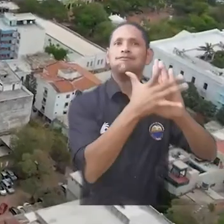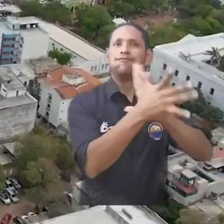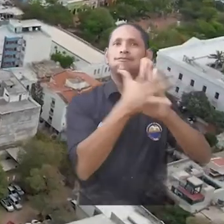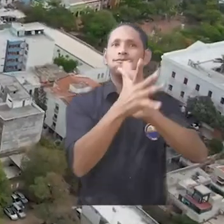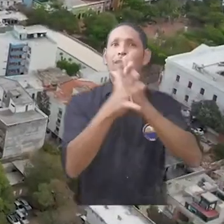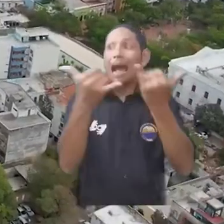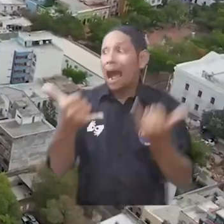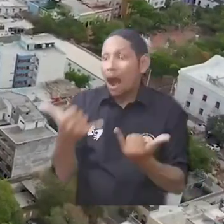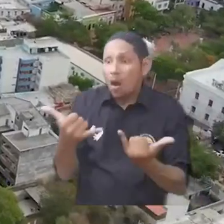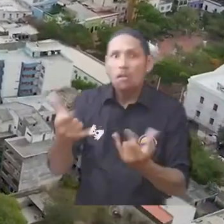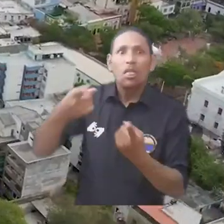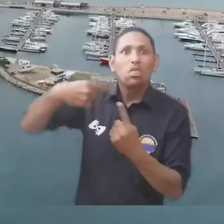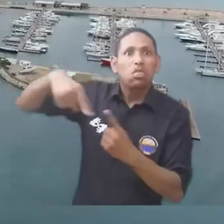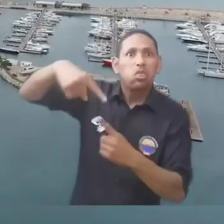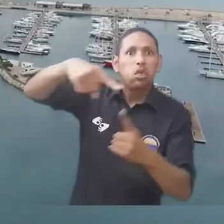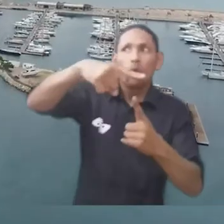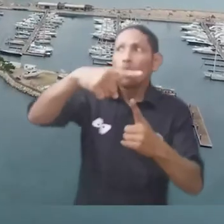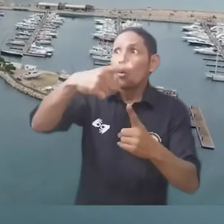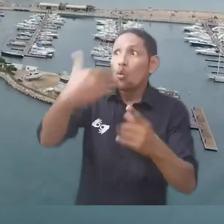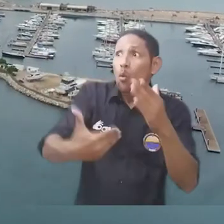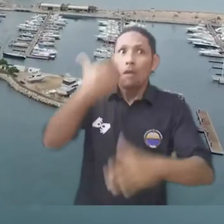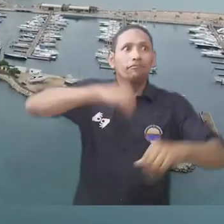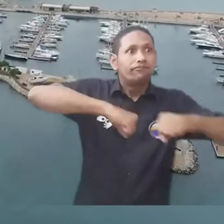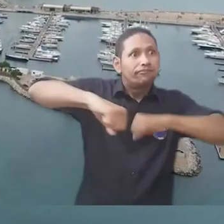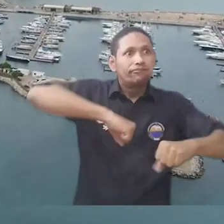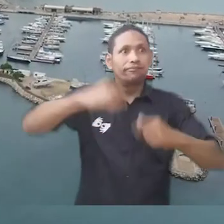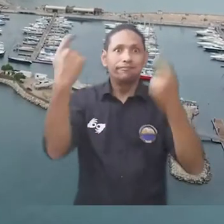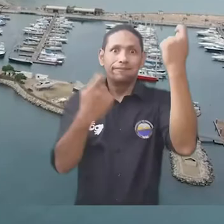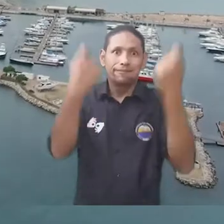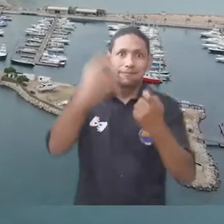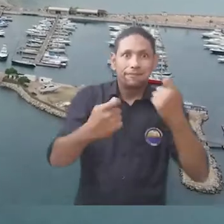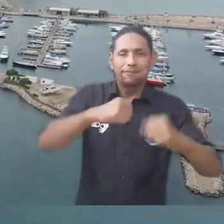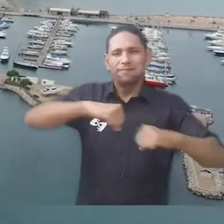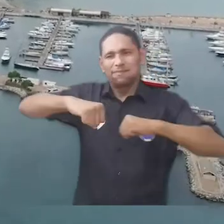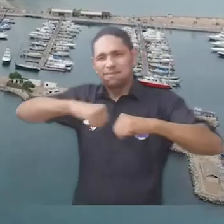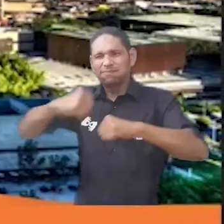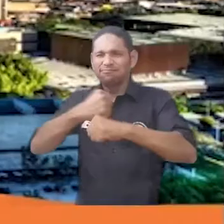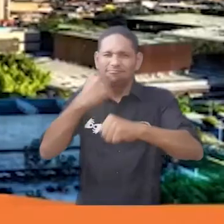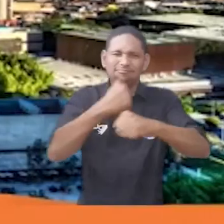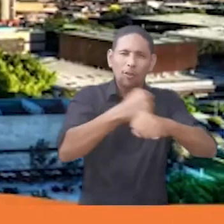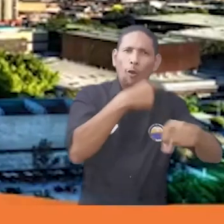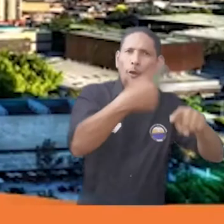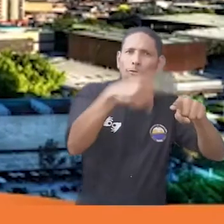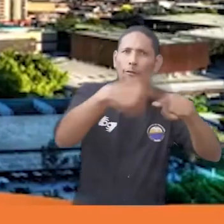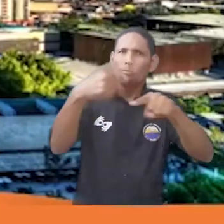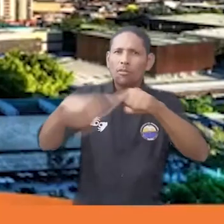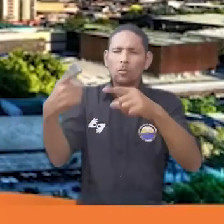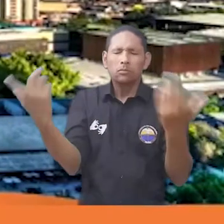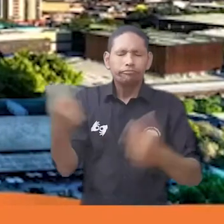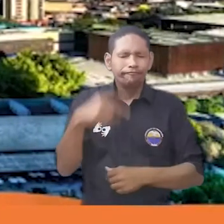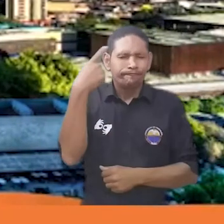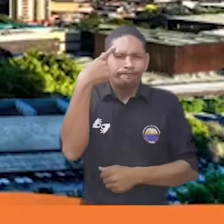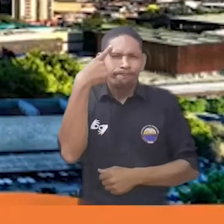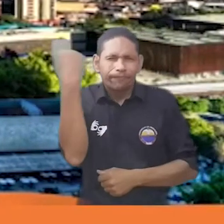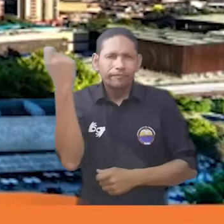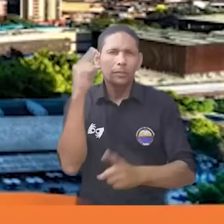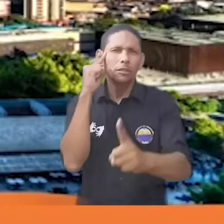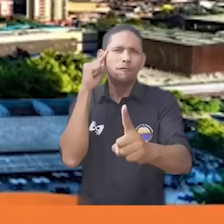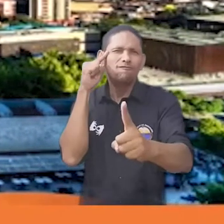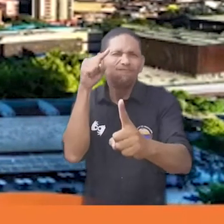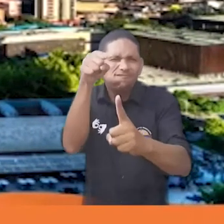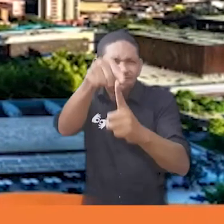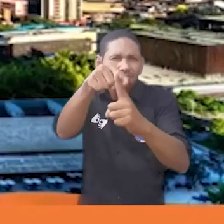reactivación económica a raíz de la pandemia, mediante la ponencia de retos, limitaciones, alcances y desafíos del sector